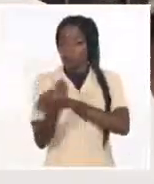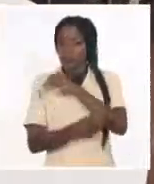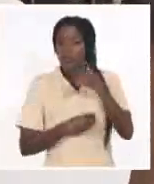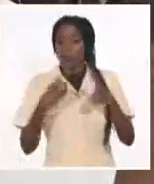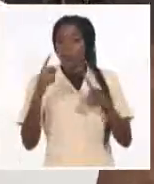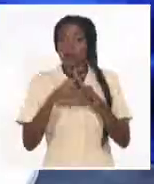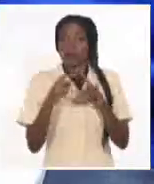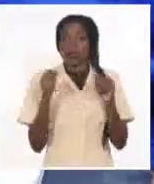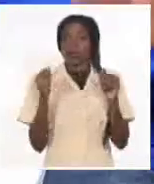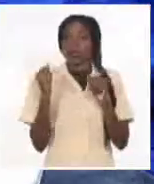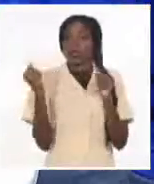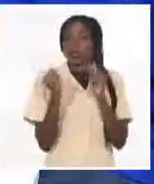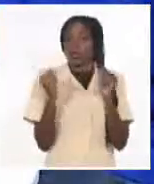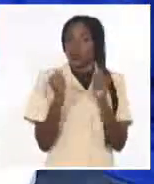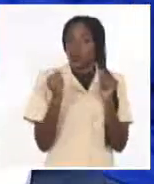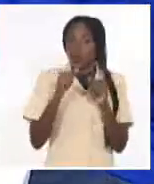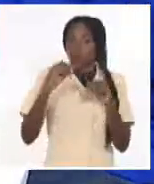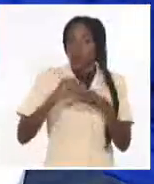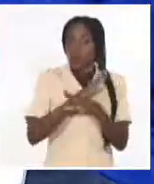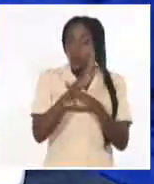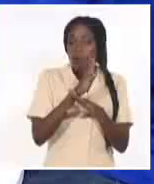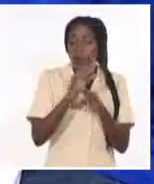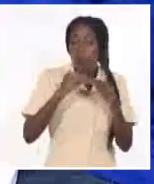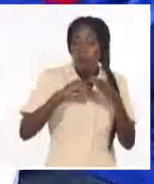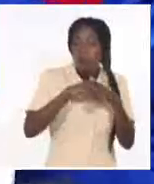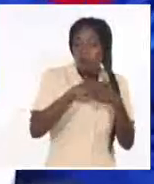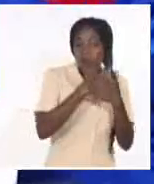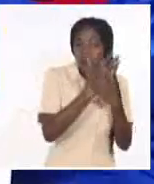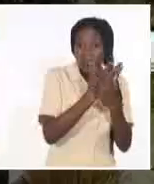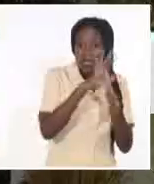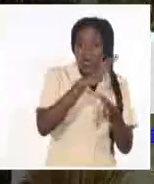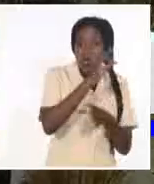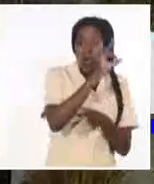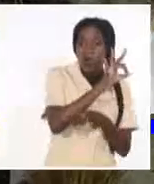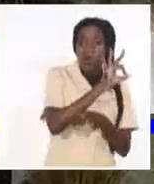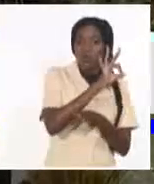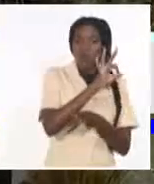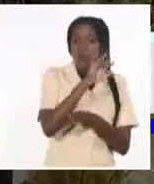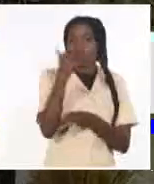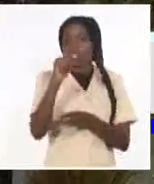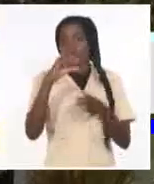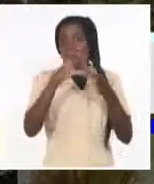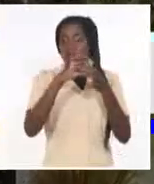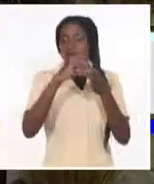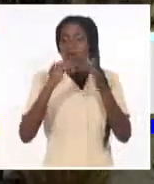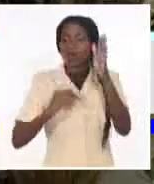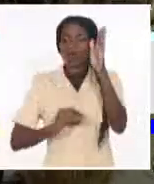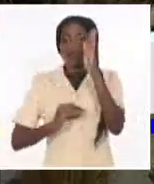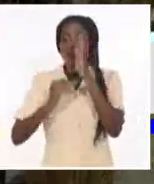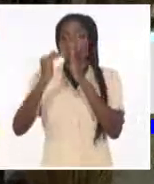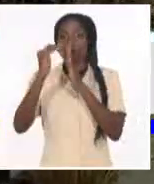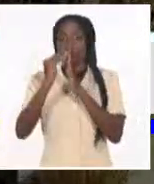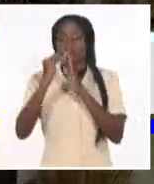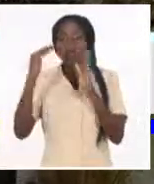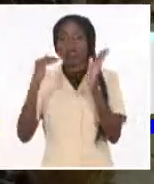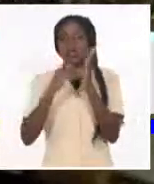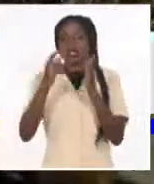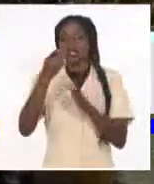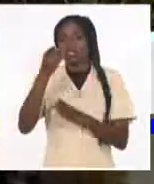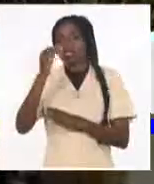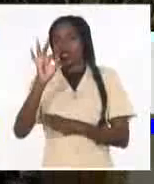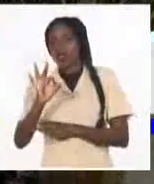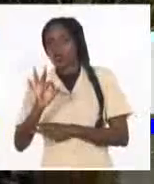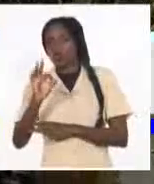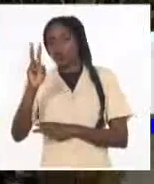que es muy variable en el día por la mañana, entre 8 y 10 grados, y puede subir en la tarde hasta los 18 y 20 grados y